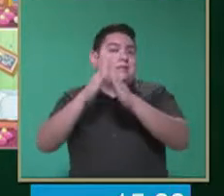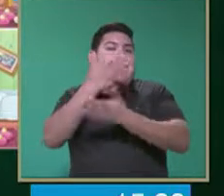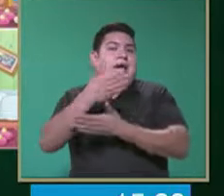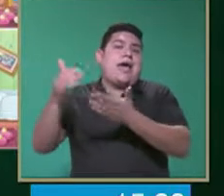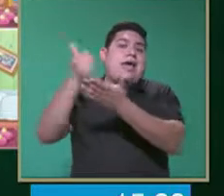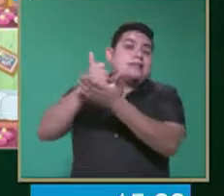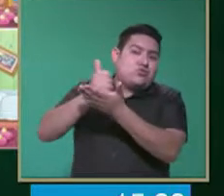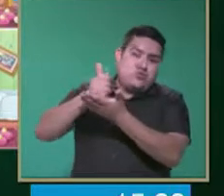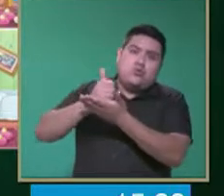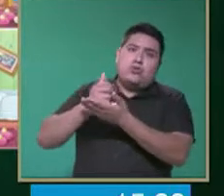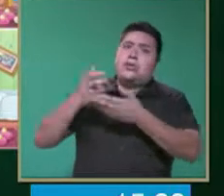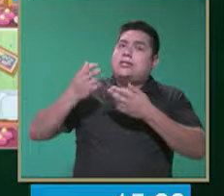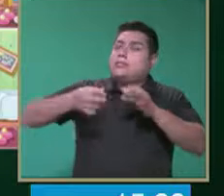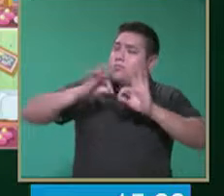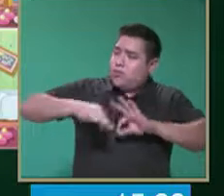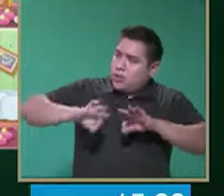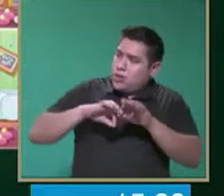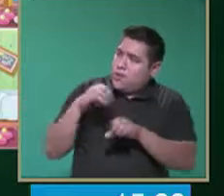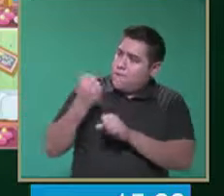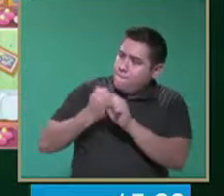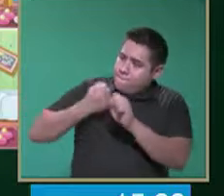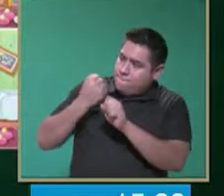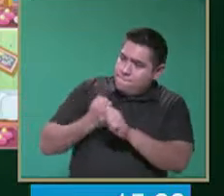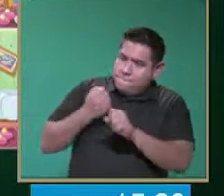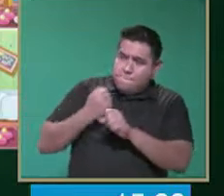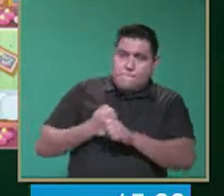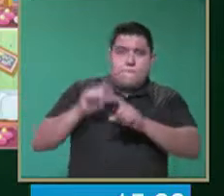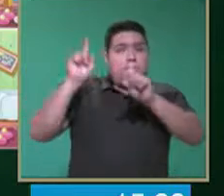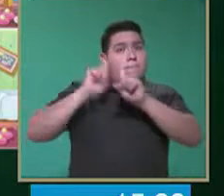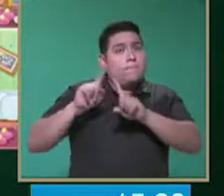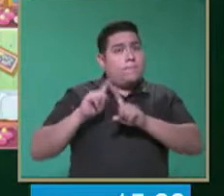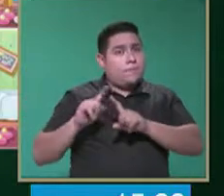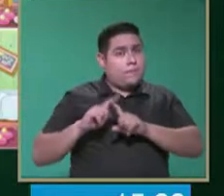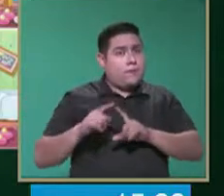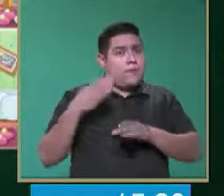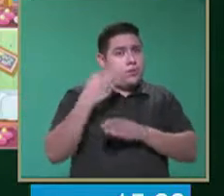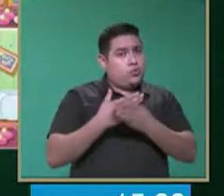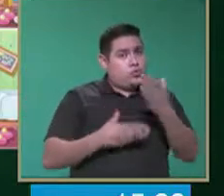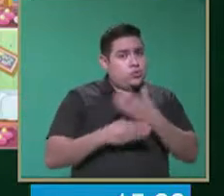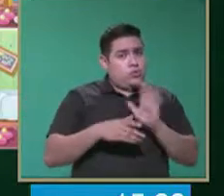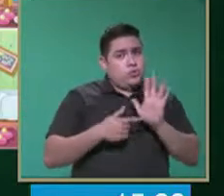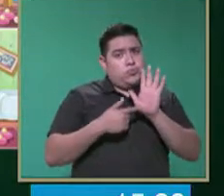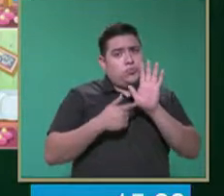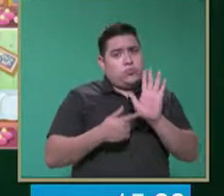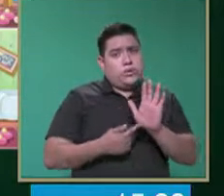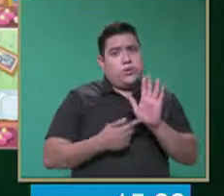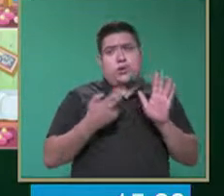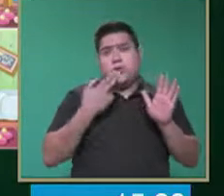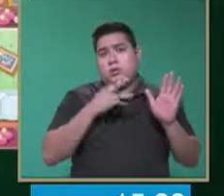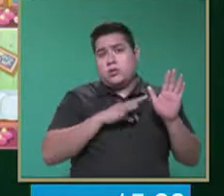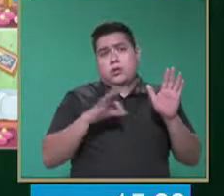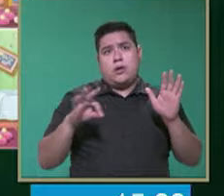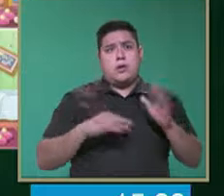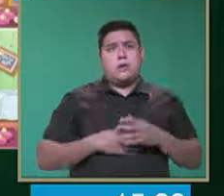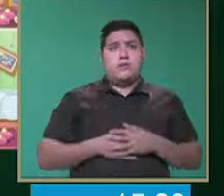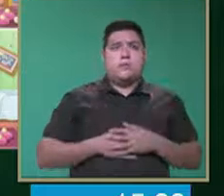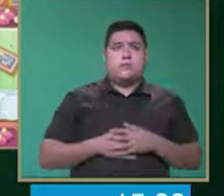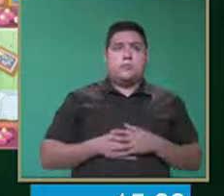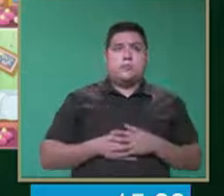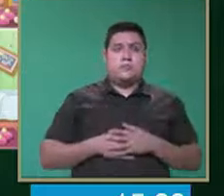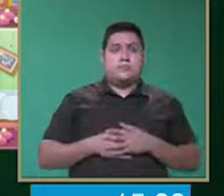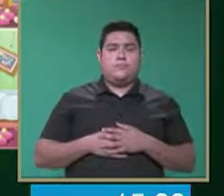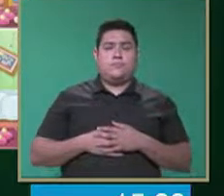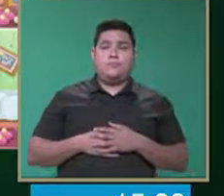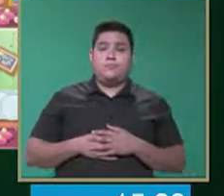también, vamos a reforzarle y vamos a mostrarle diversos objetos que podamos responder esta parte. ¿Qué es?